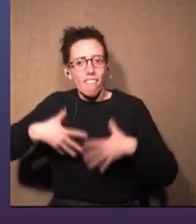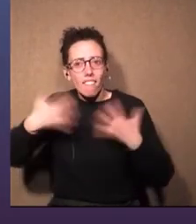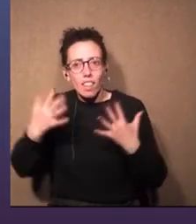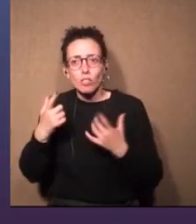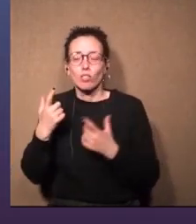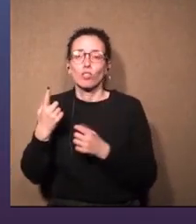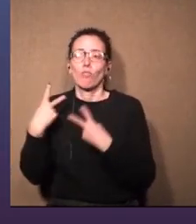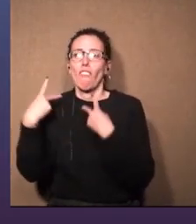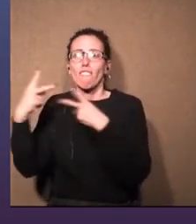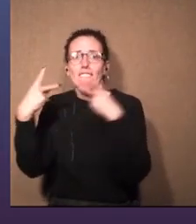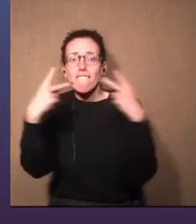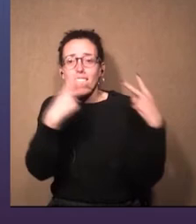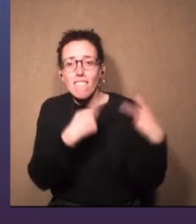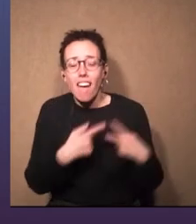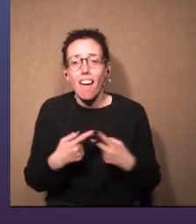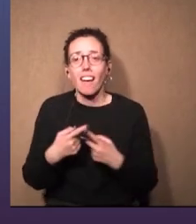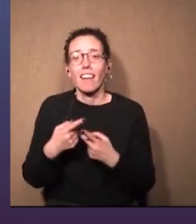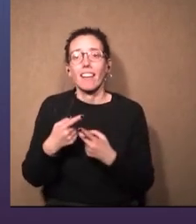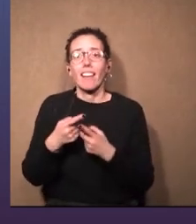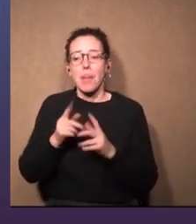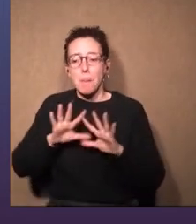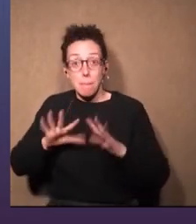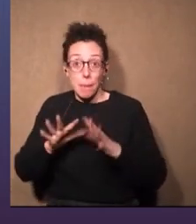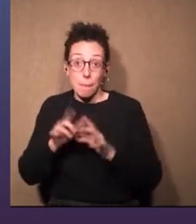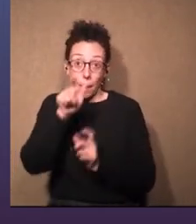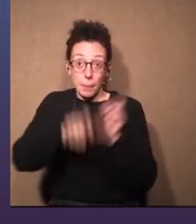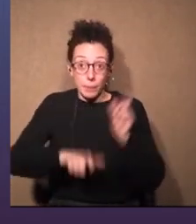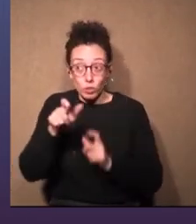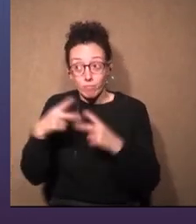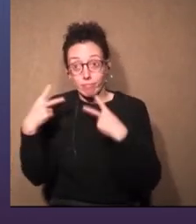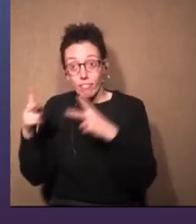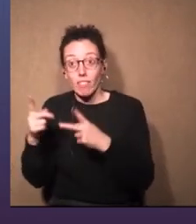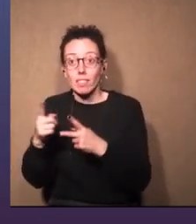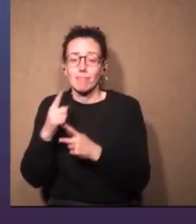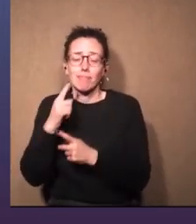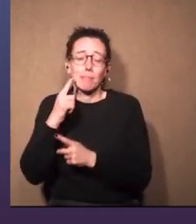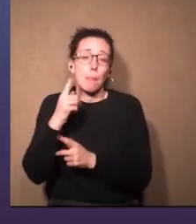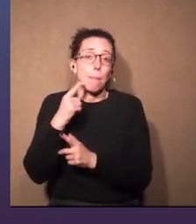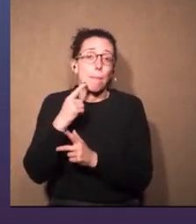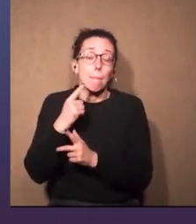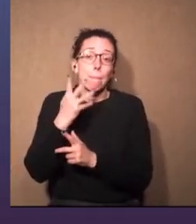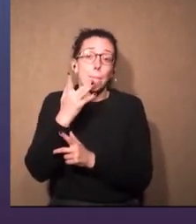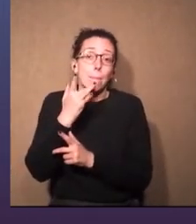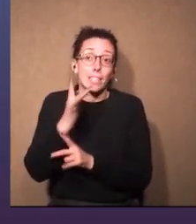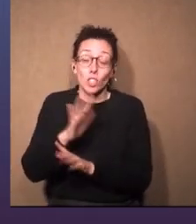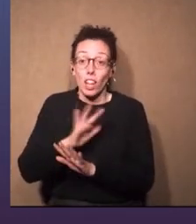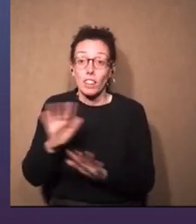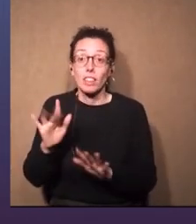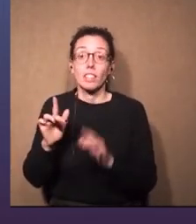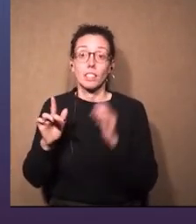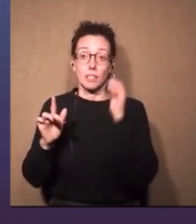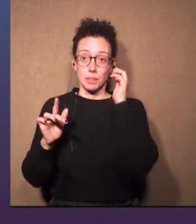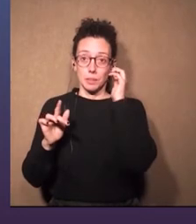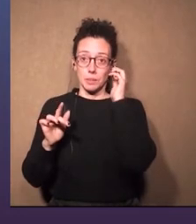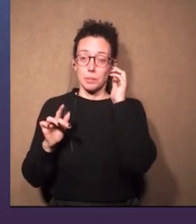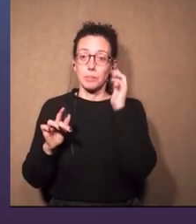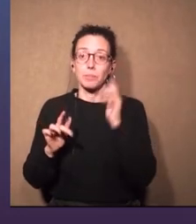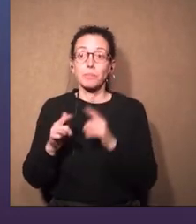grandes eventos, giras, se va gente que hay que prepararla, o es impresionante y